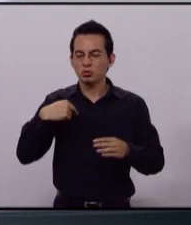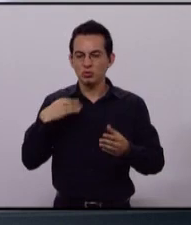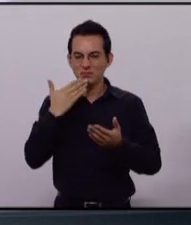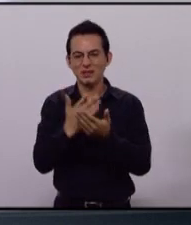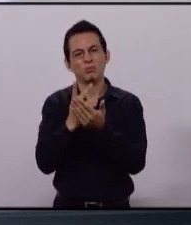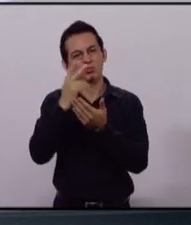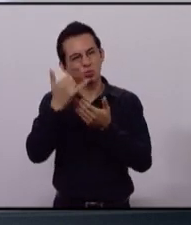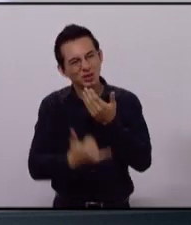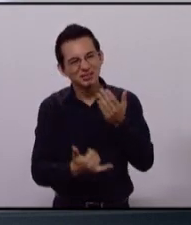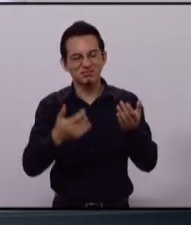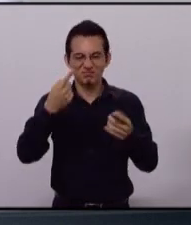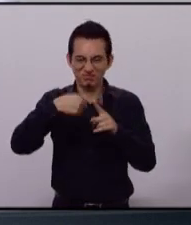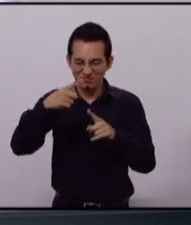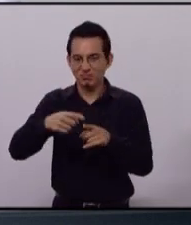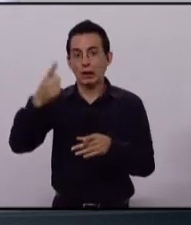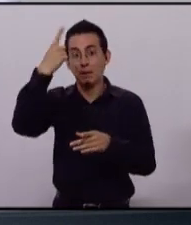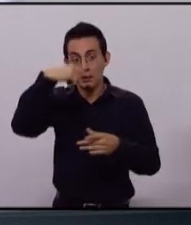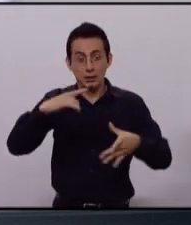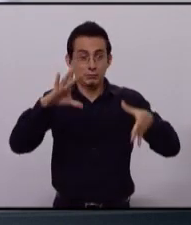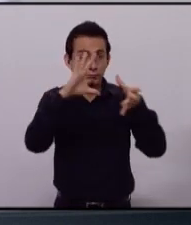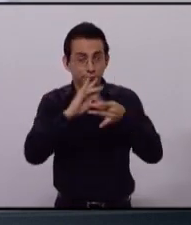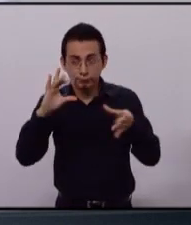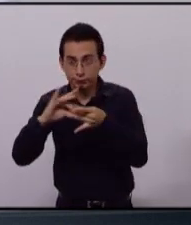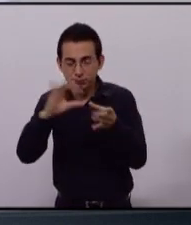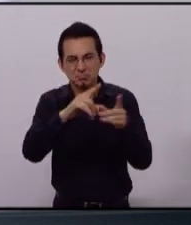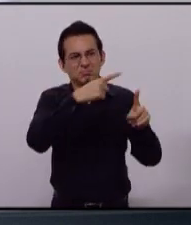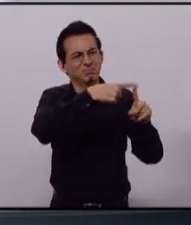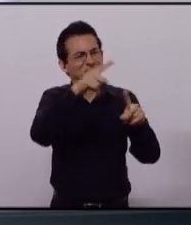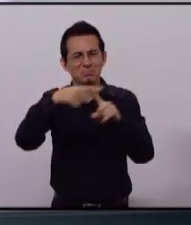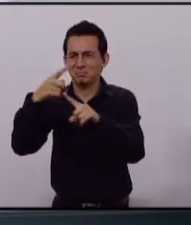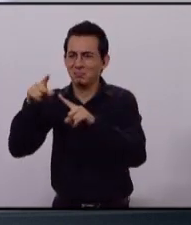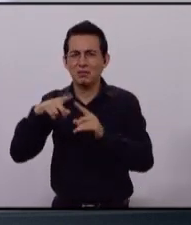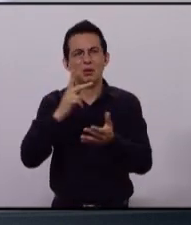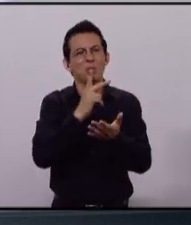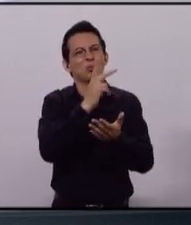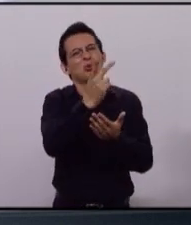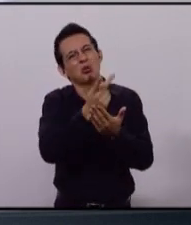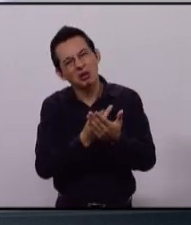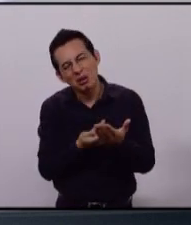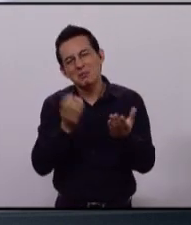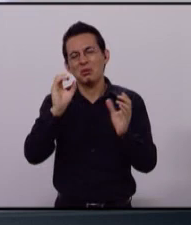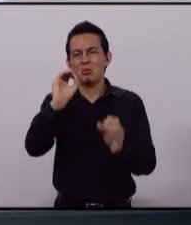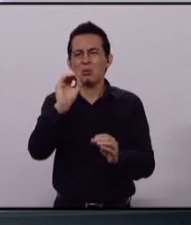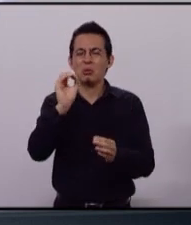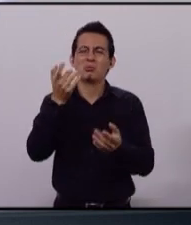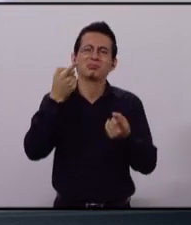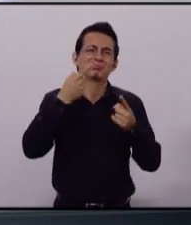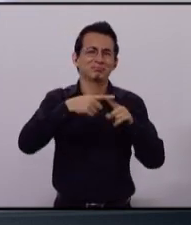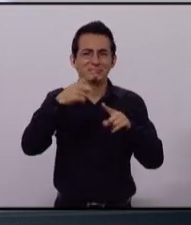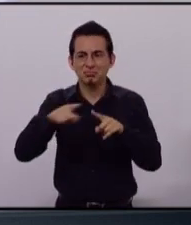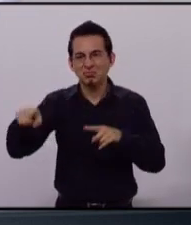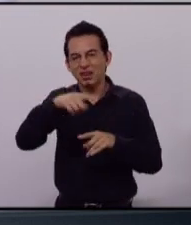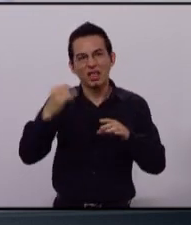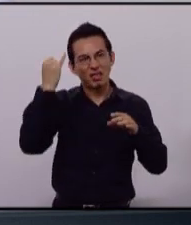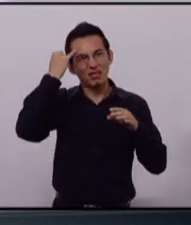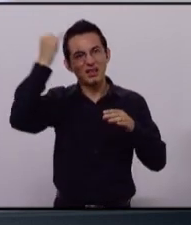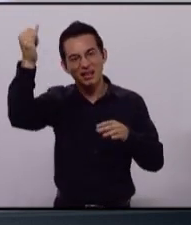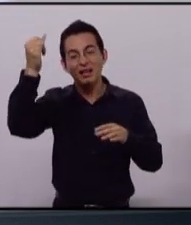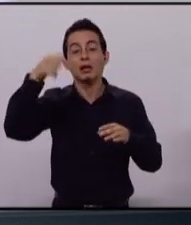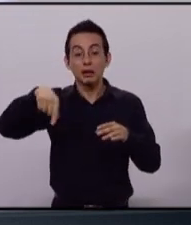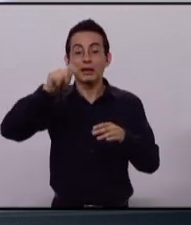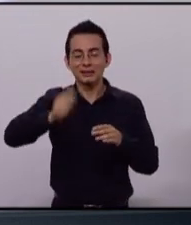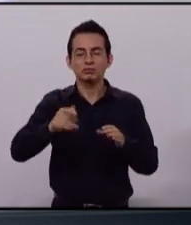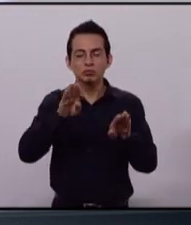a fin de apostarle a los diferentes programas sociales y de infraestructura ya establecidos y darles un